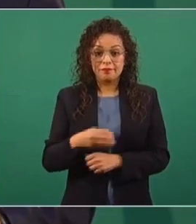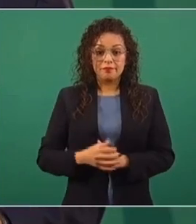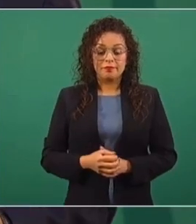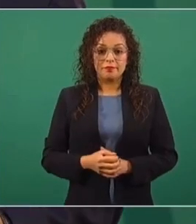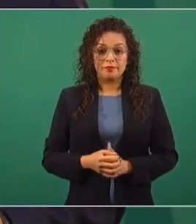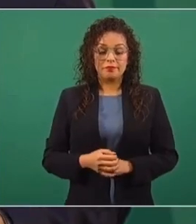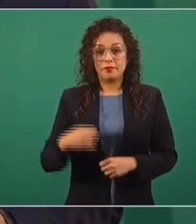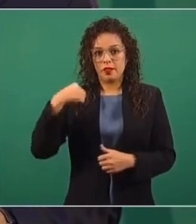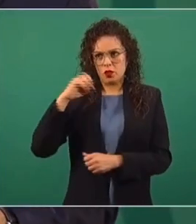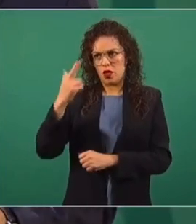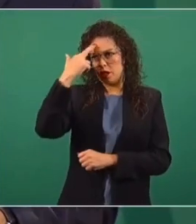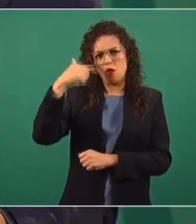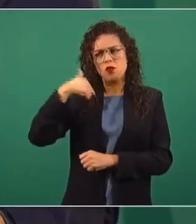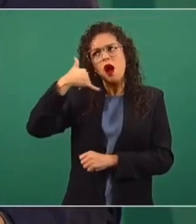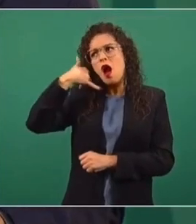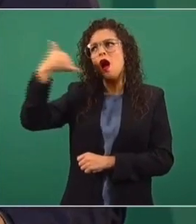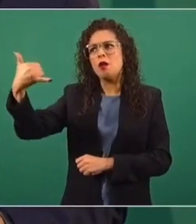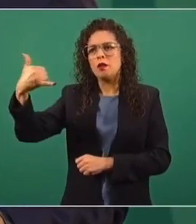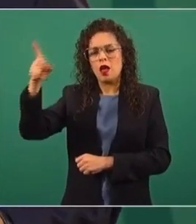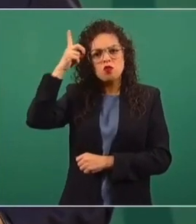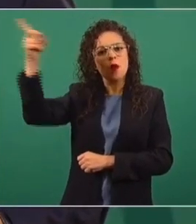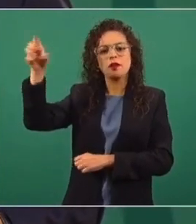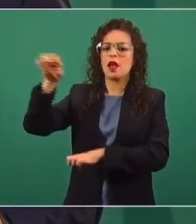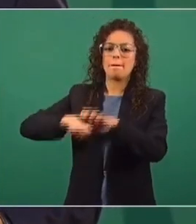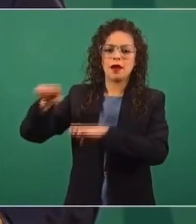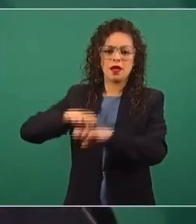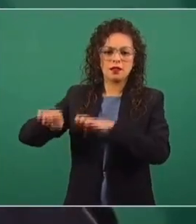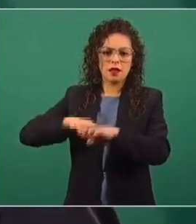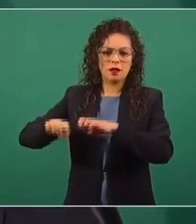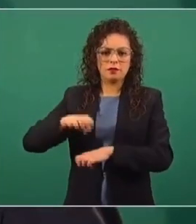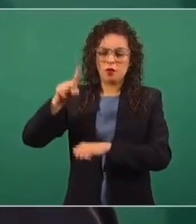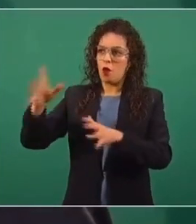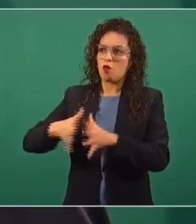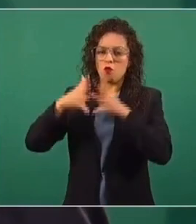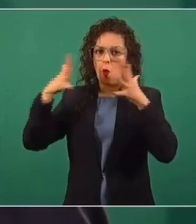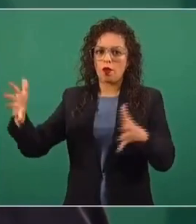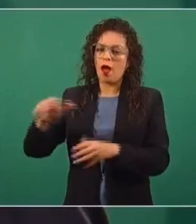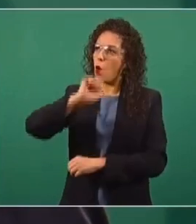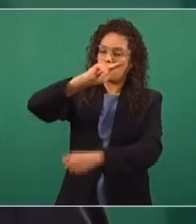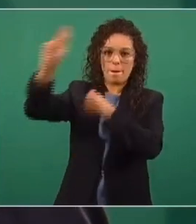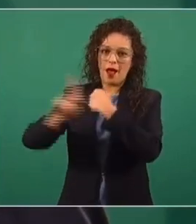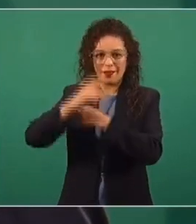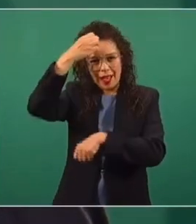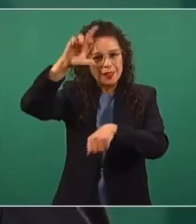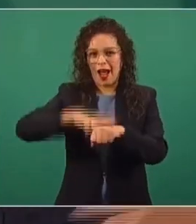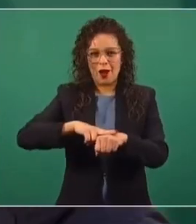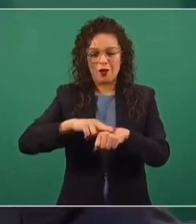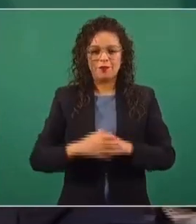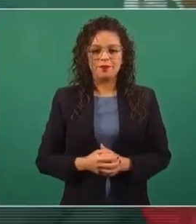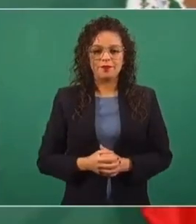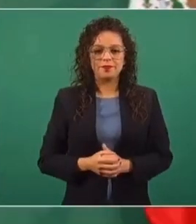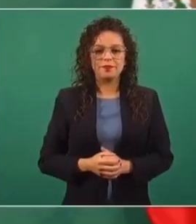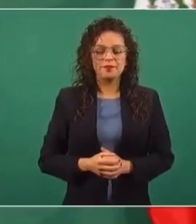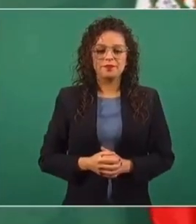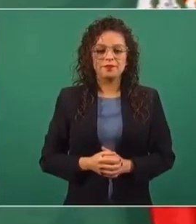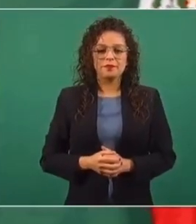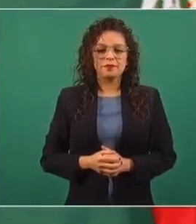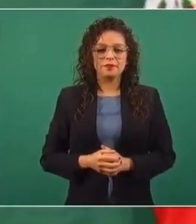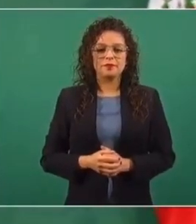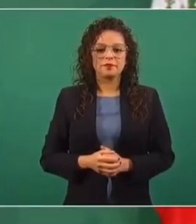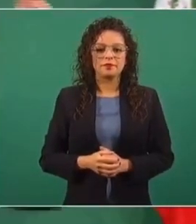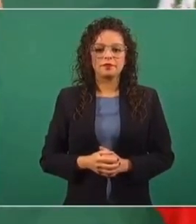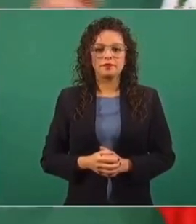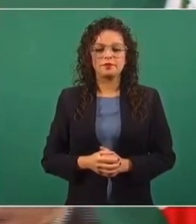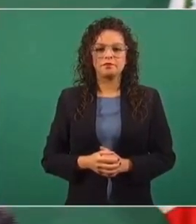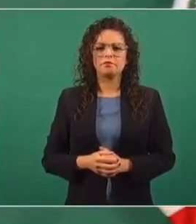Me acuerdo que le hablé a un empresario de un corporativo extranjero, porque habíamos mantenido una